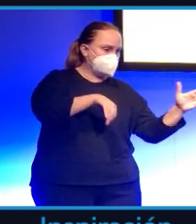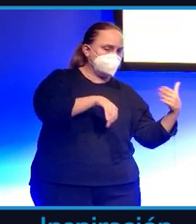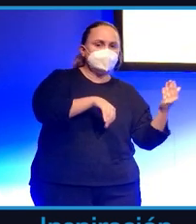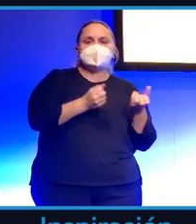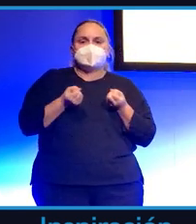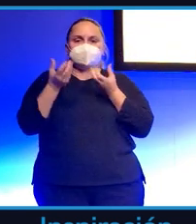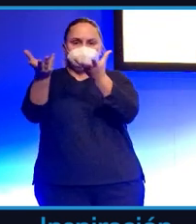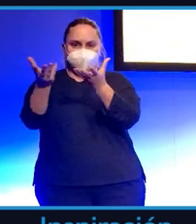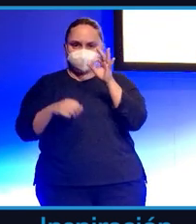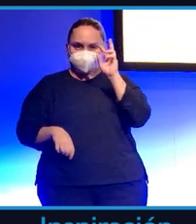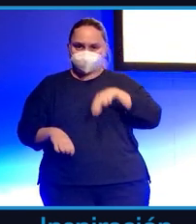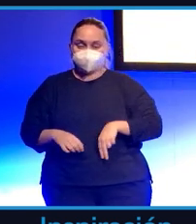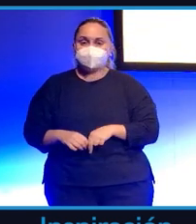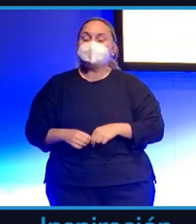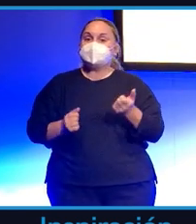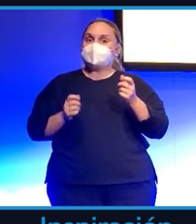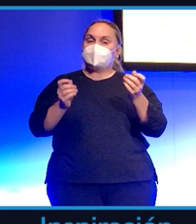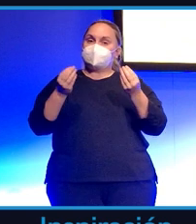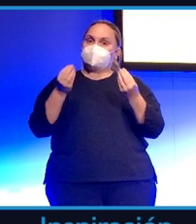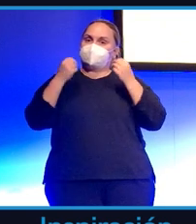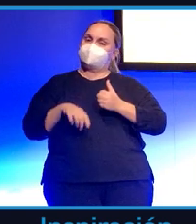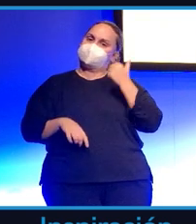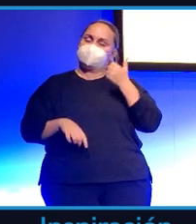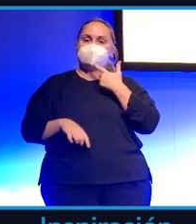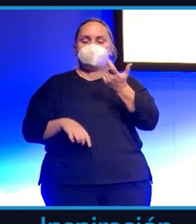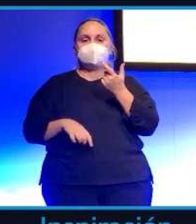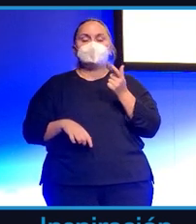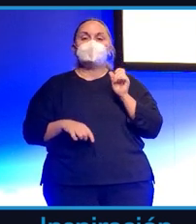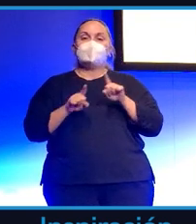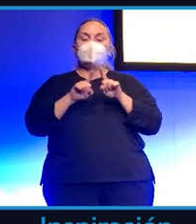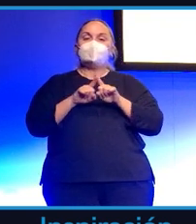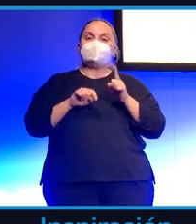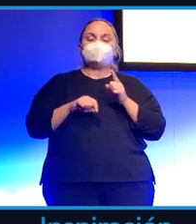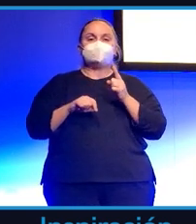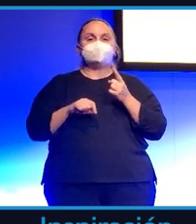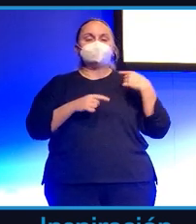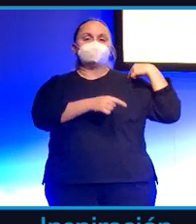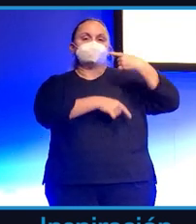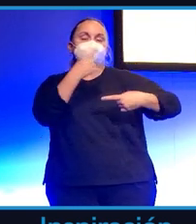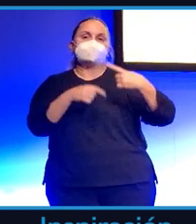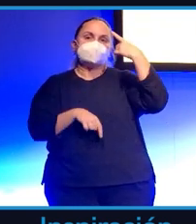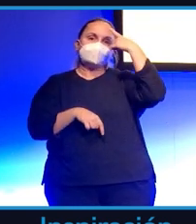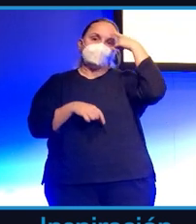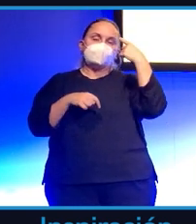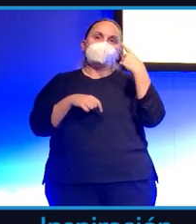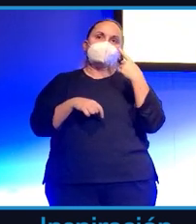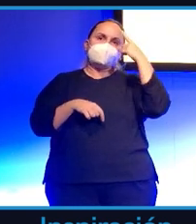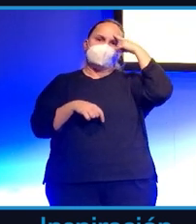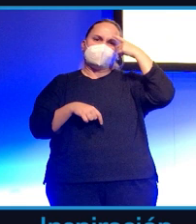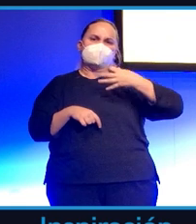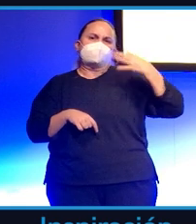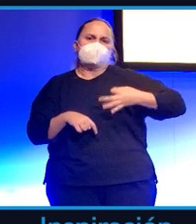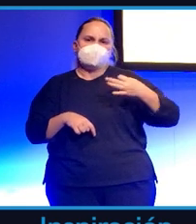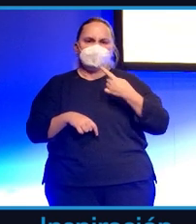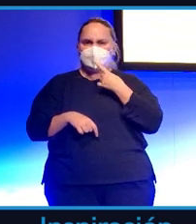Esto me llama la atención. Hay muchos tópicos falsos. Lo de YouTube y Twitch son para adolescentes. Mucha gente de más de